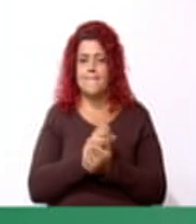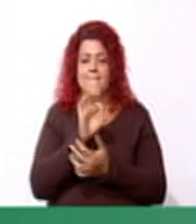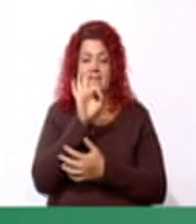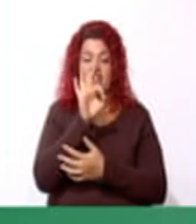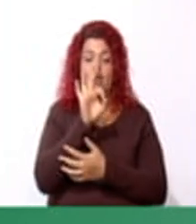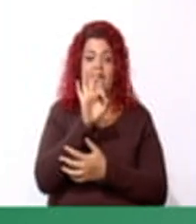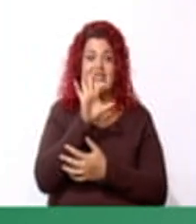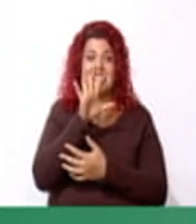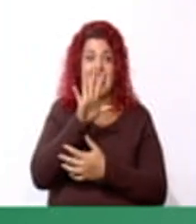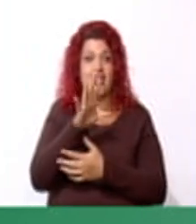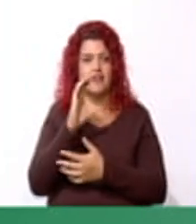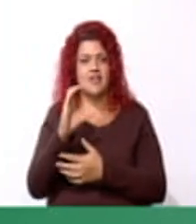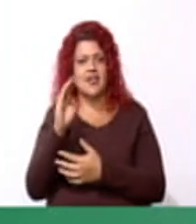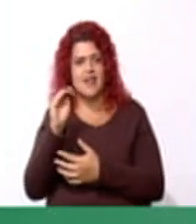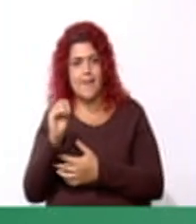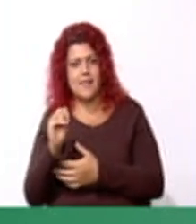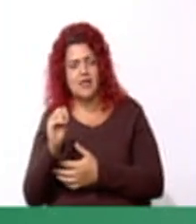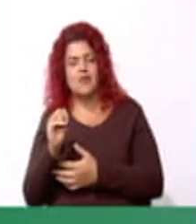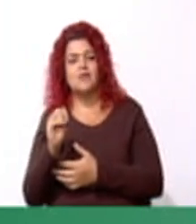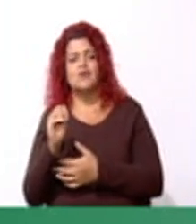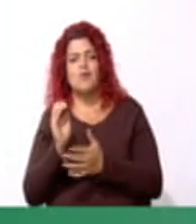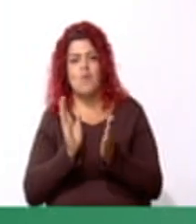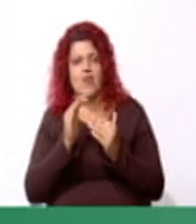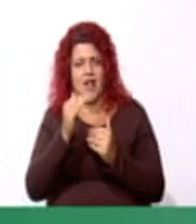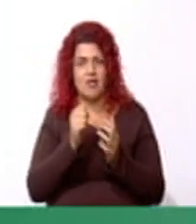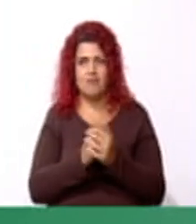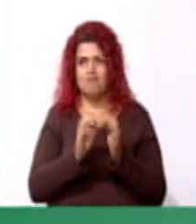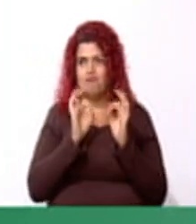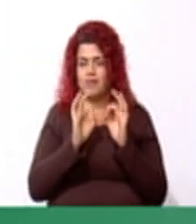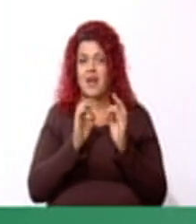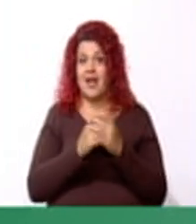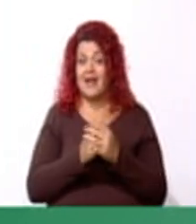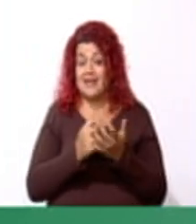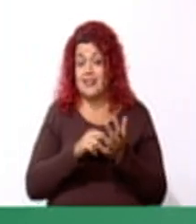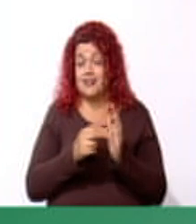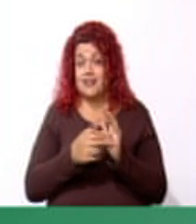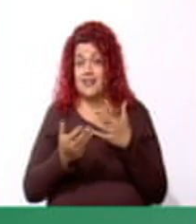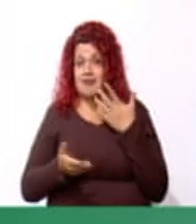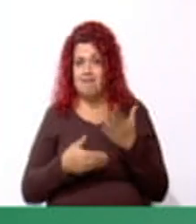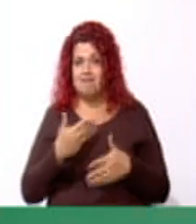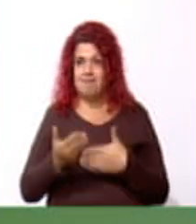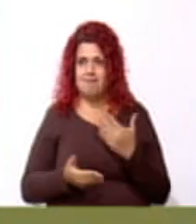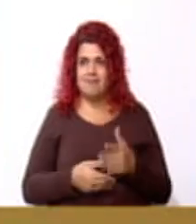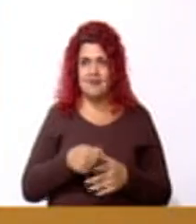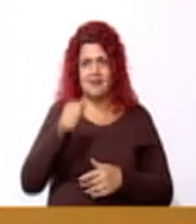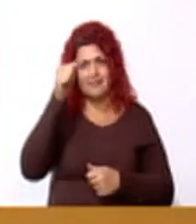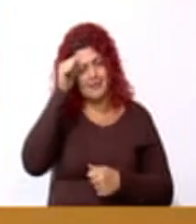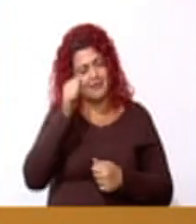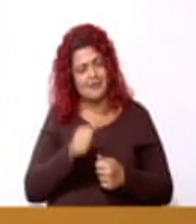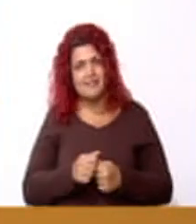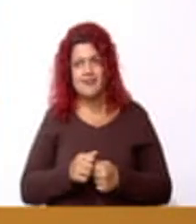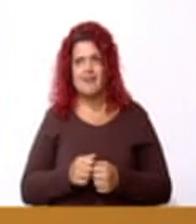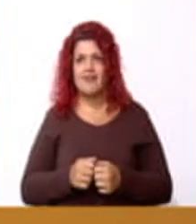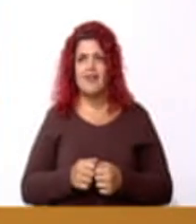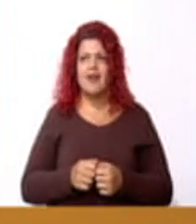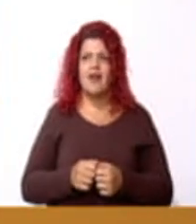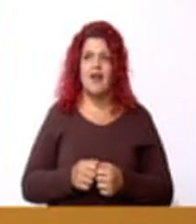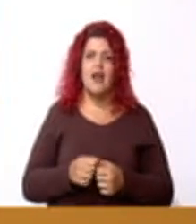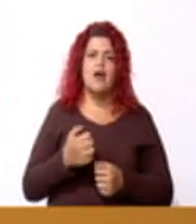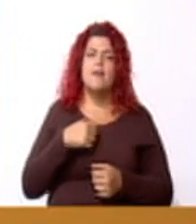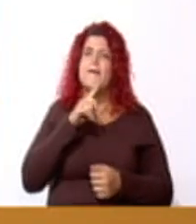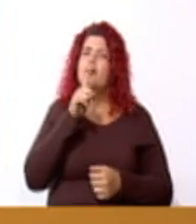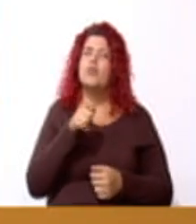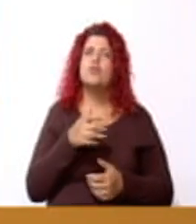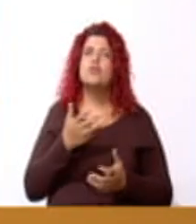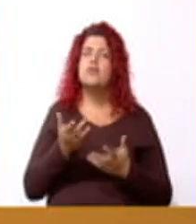900 centímetros cuadrados. Muy bien. Bien, entonces, recordemos que la incógnita